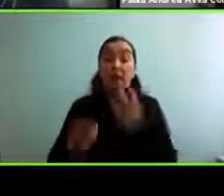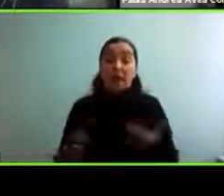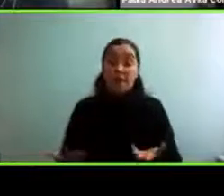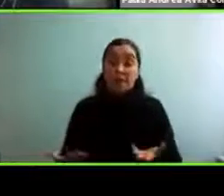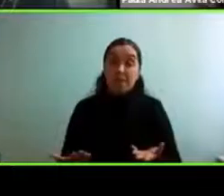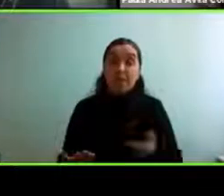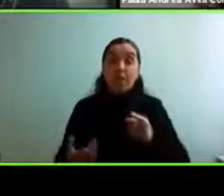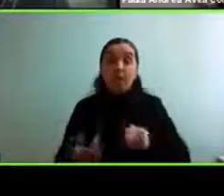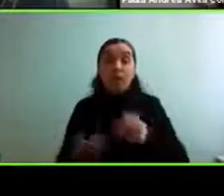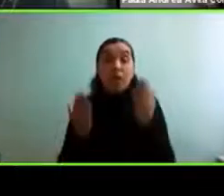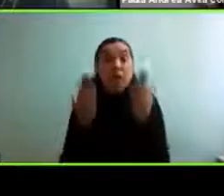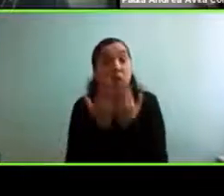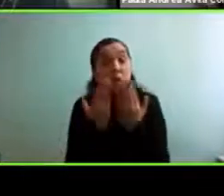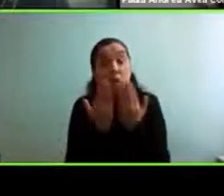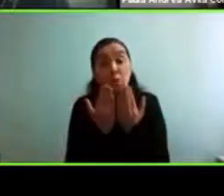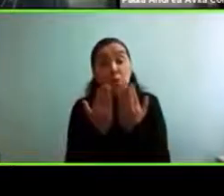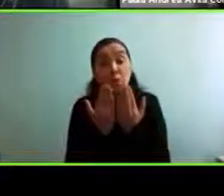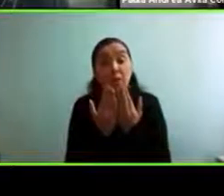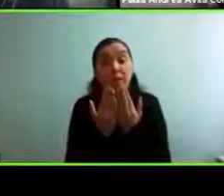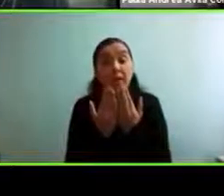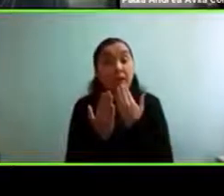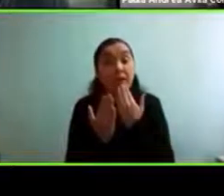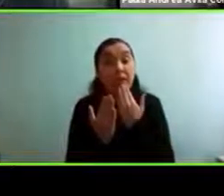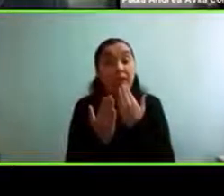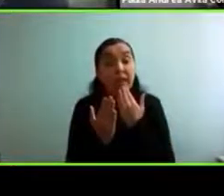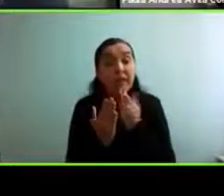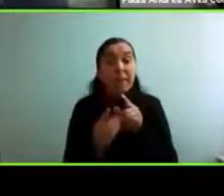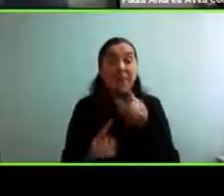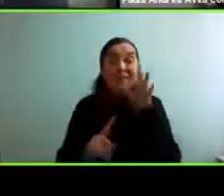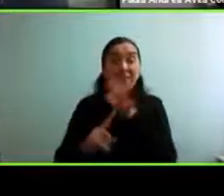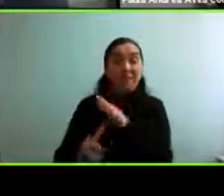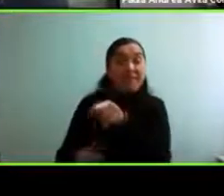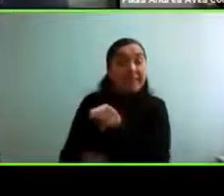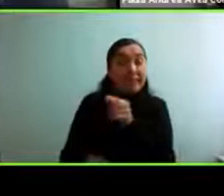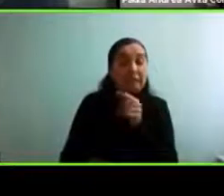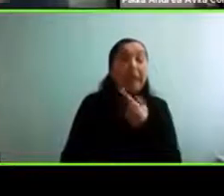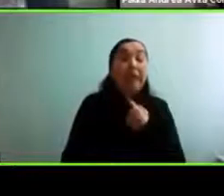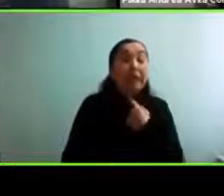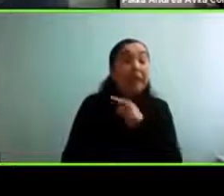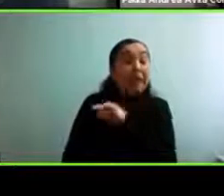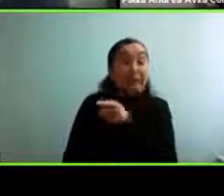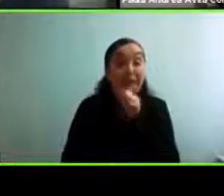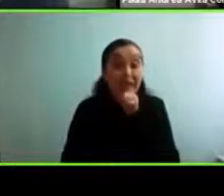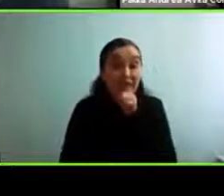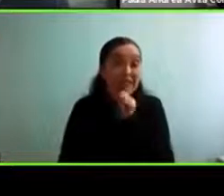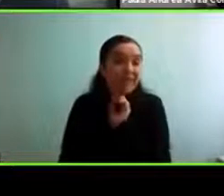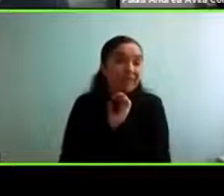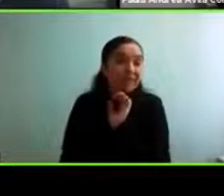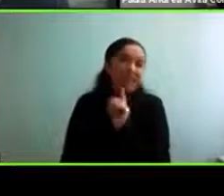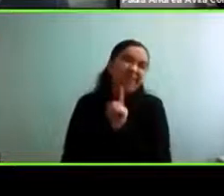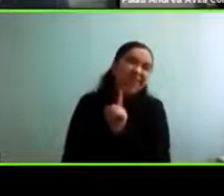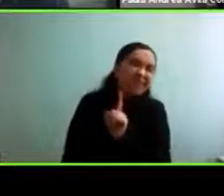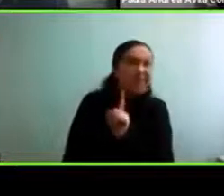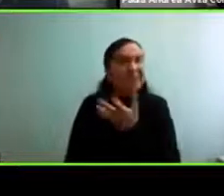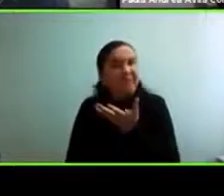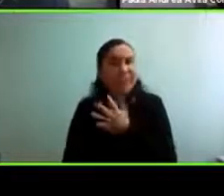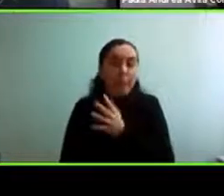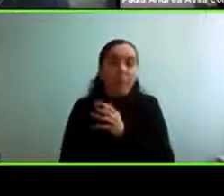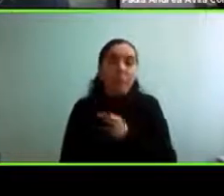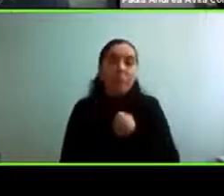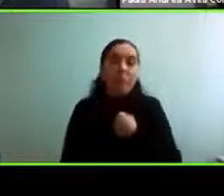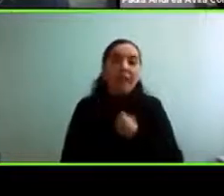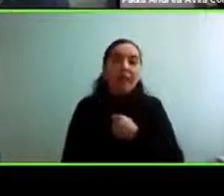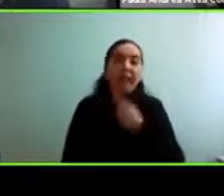estudiantes, van a tener menos interés en especializarse en estos temas, porque existen todos estos